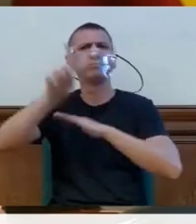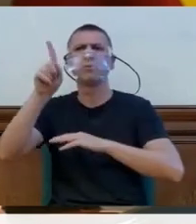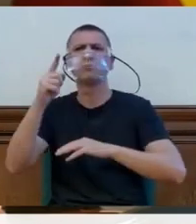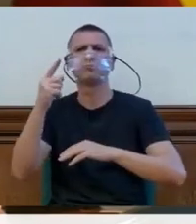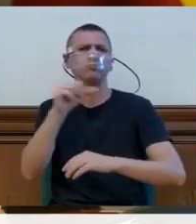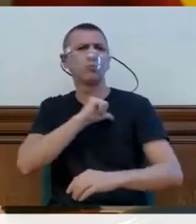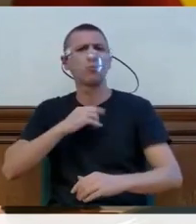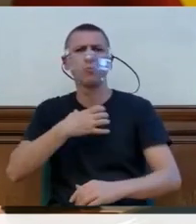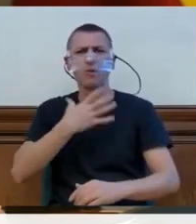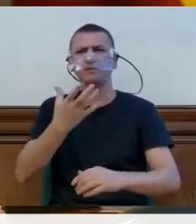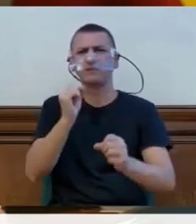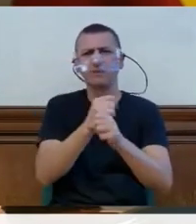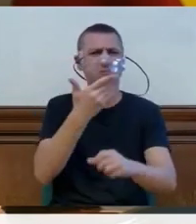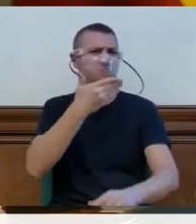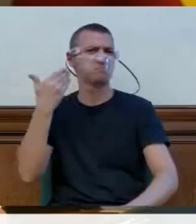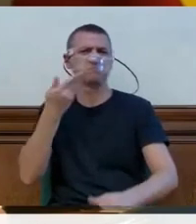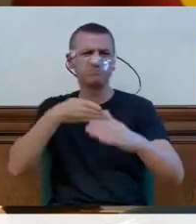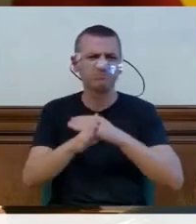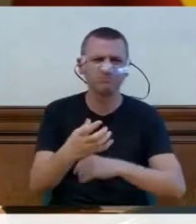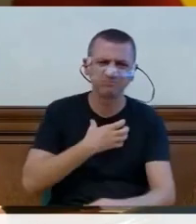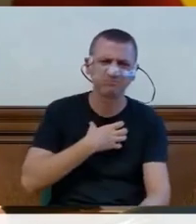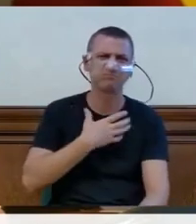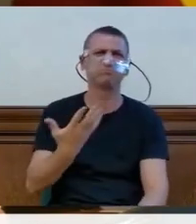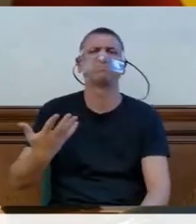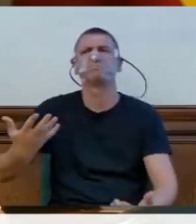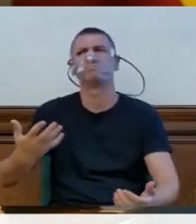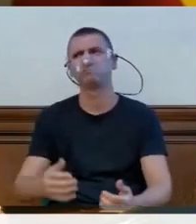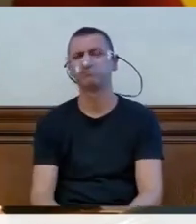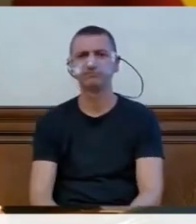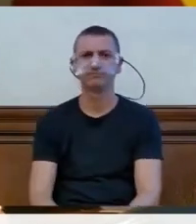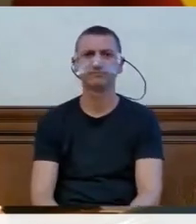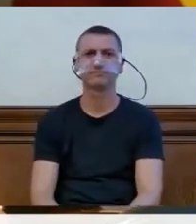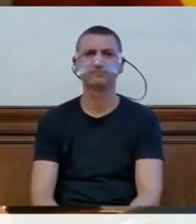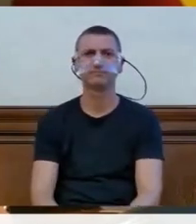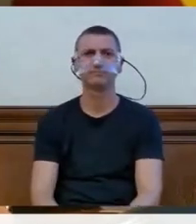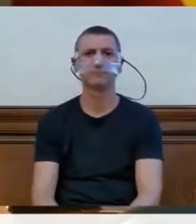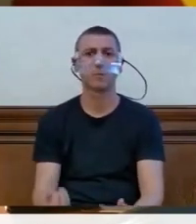empleo digno, que no puedan acceder a una vivienda.